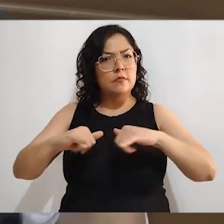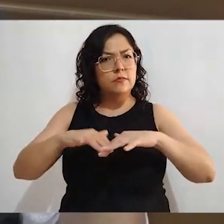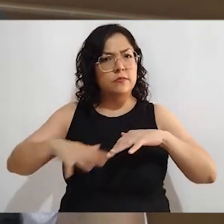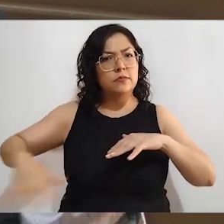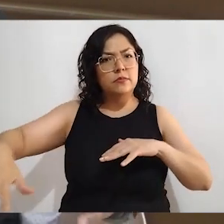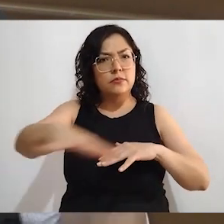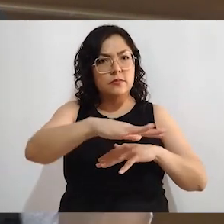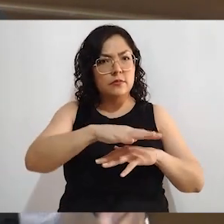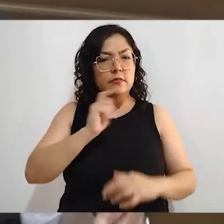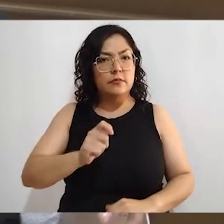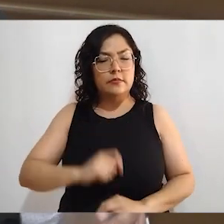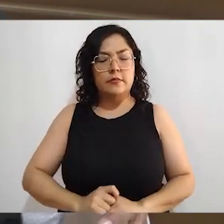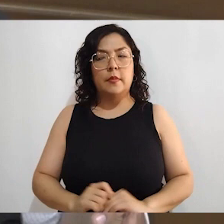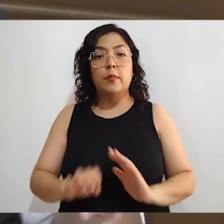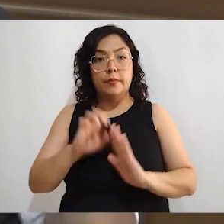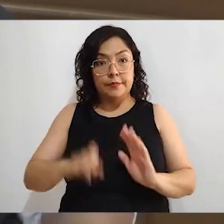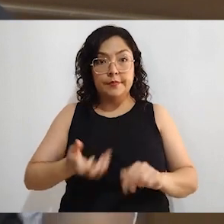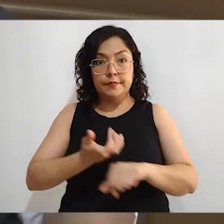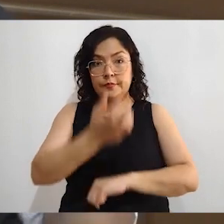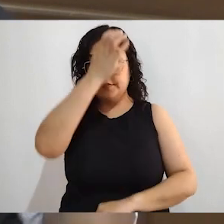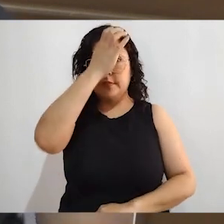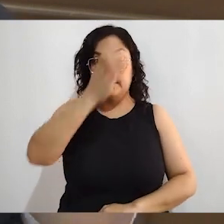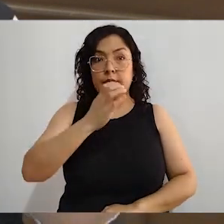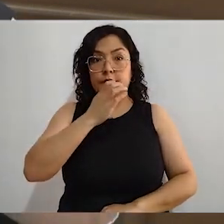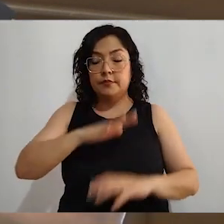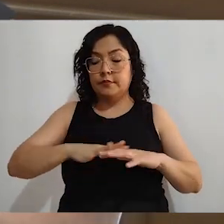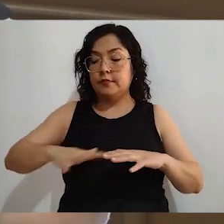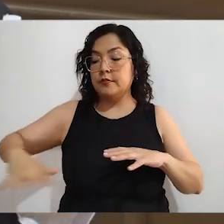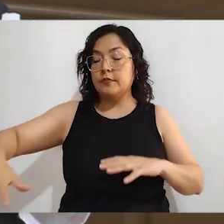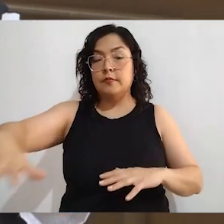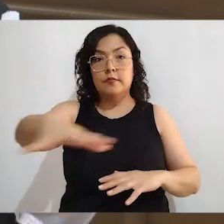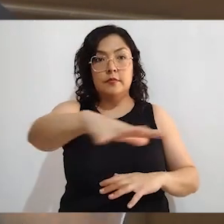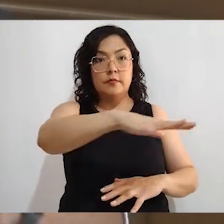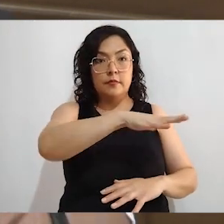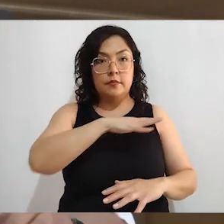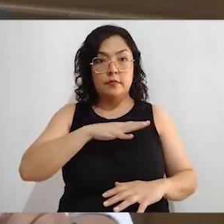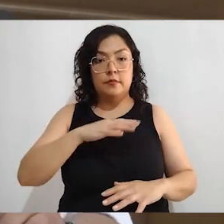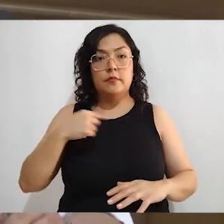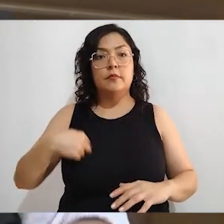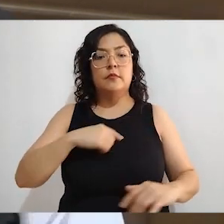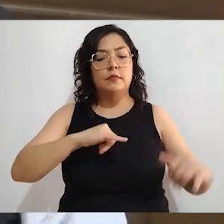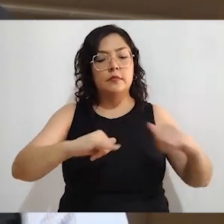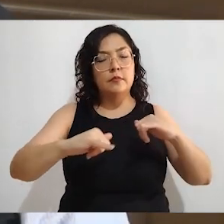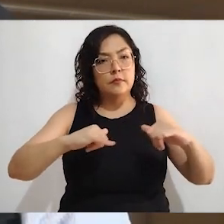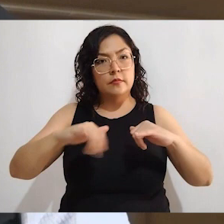de las ciudades, en este caso de Coahuila, y donde vamos a llegar a otro sector de la población.